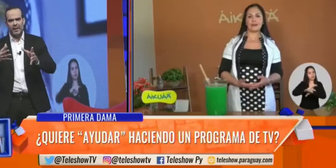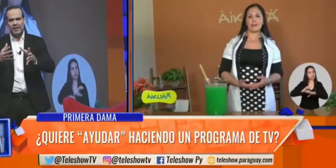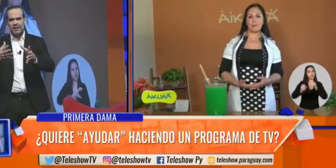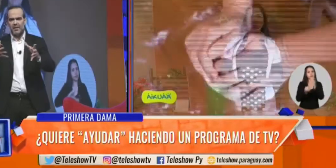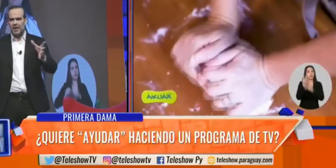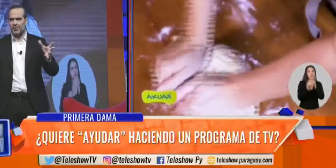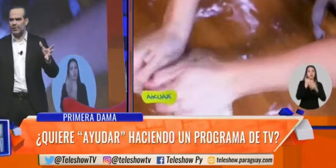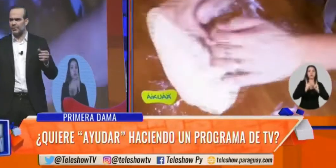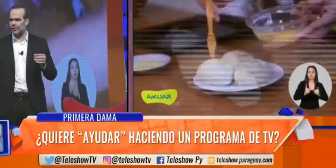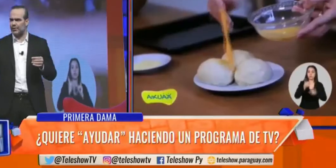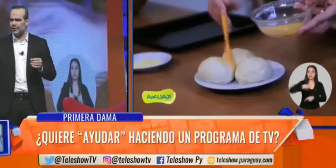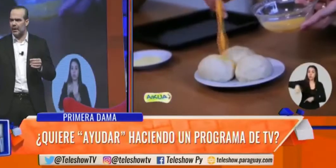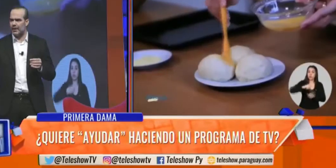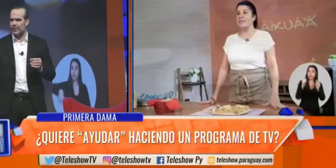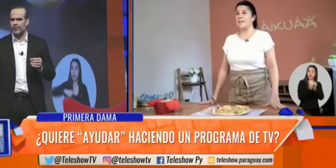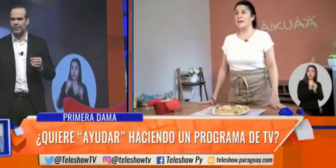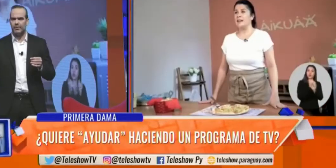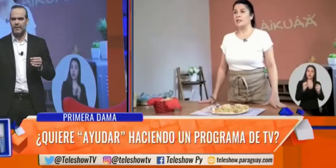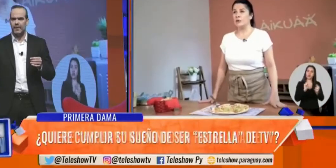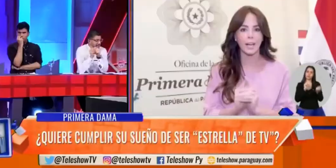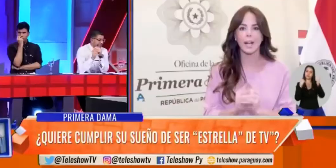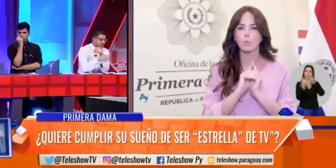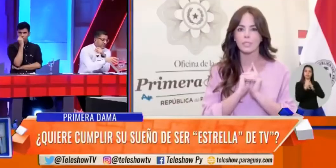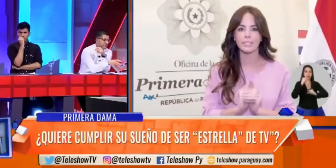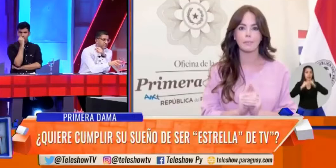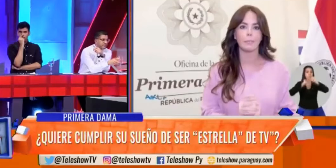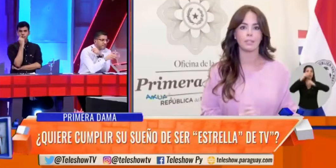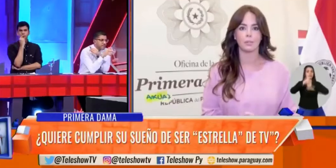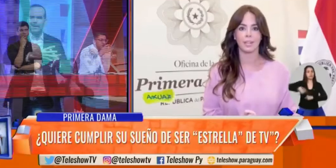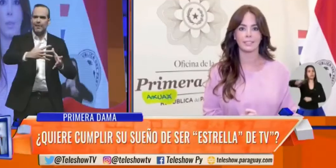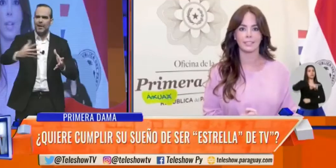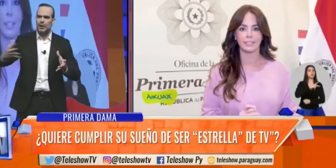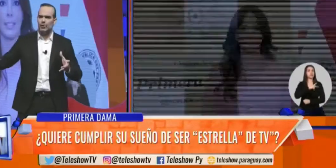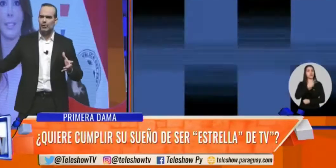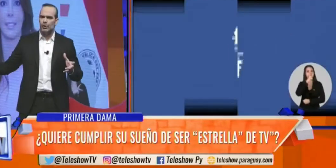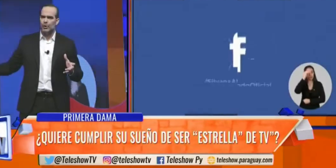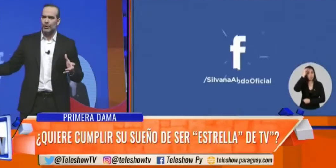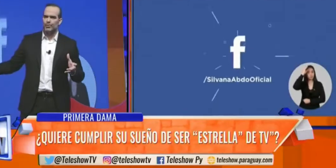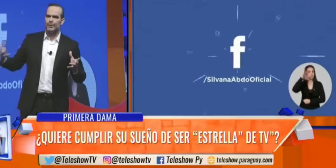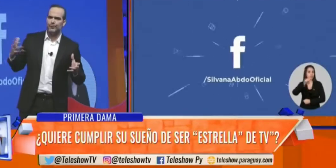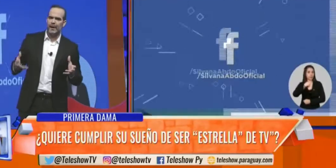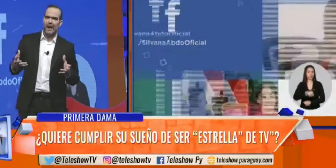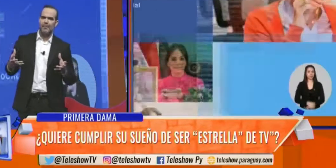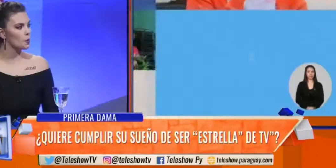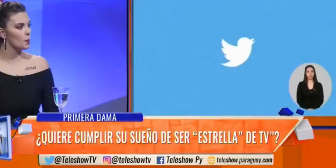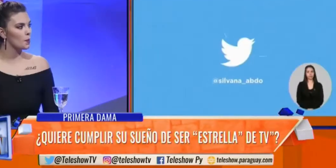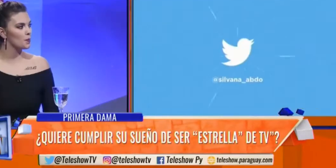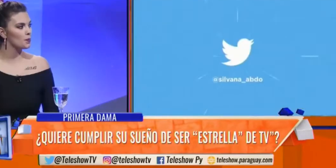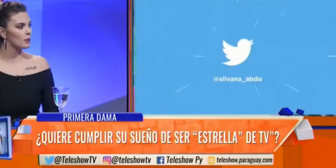describiendo, y no sé qué opinión tener al respecto de vos, Fatima, ustedes están describiendo como si fuera